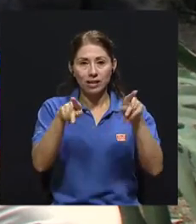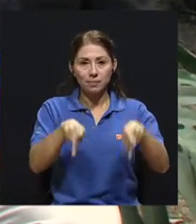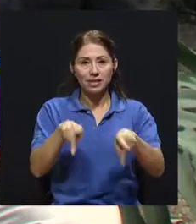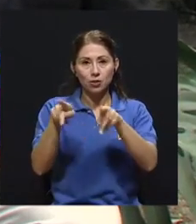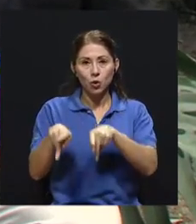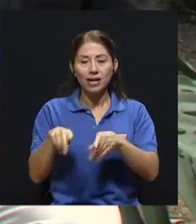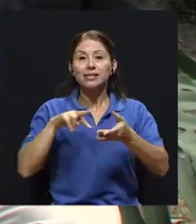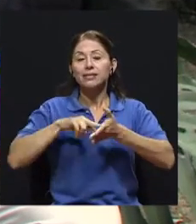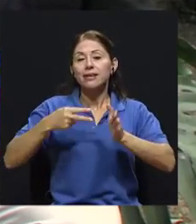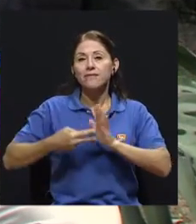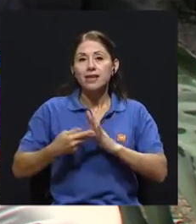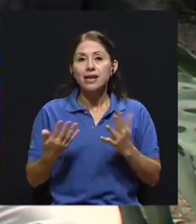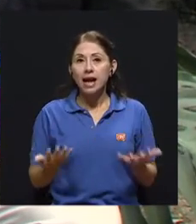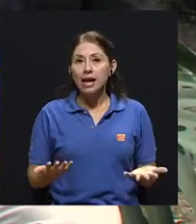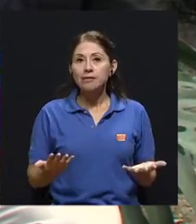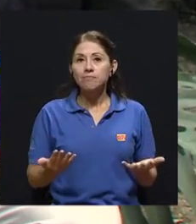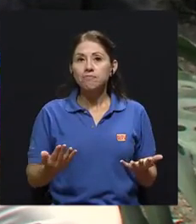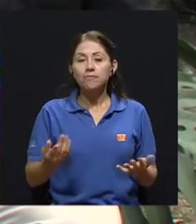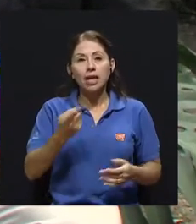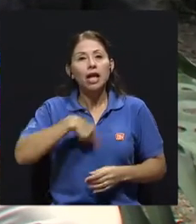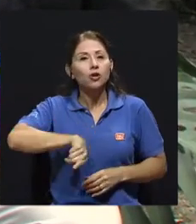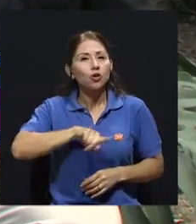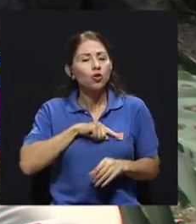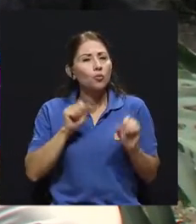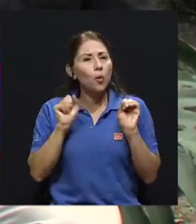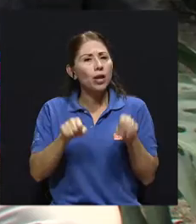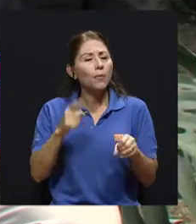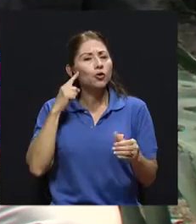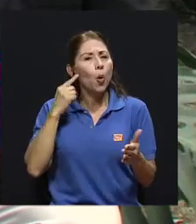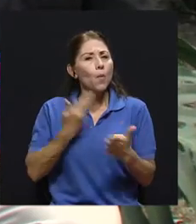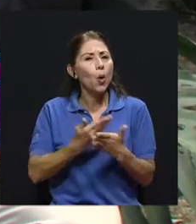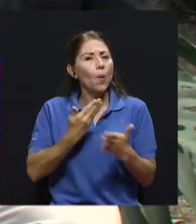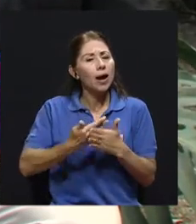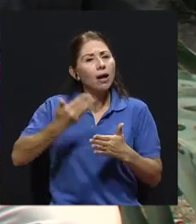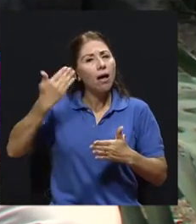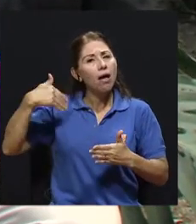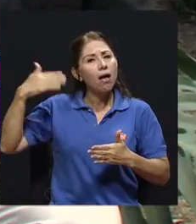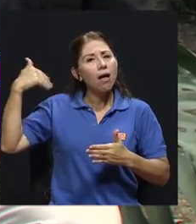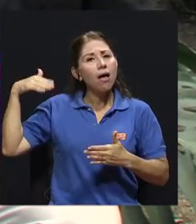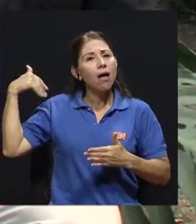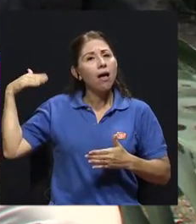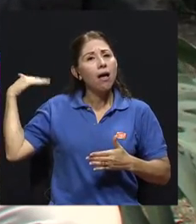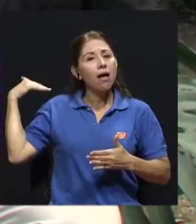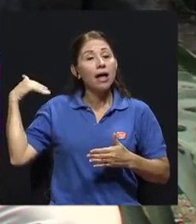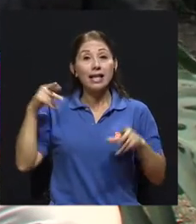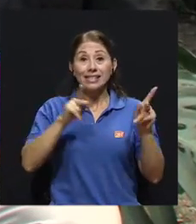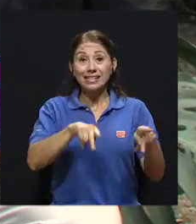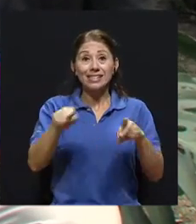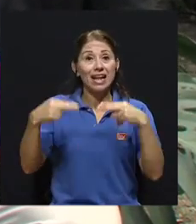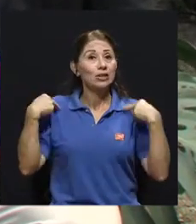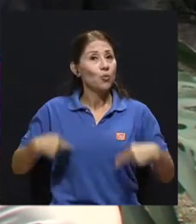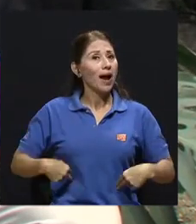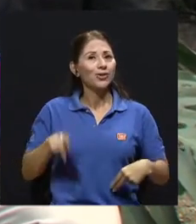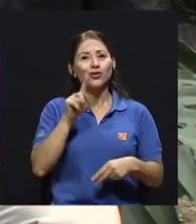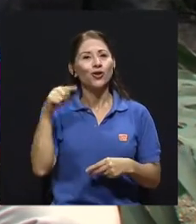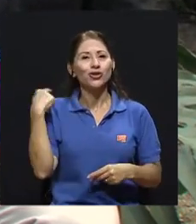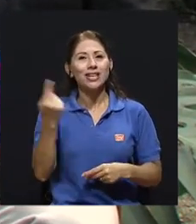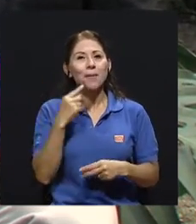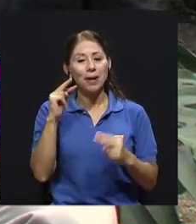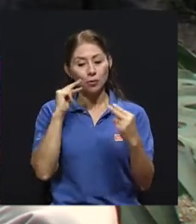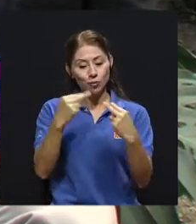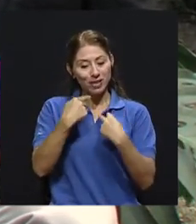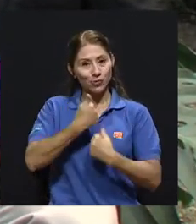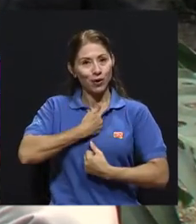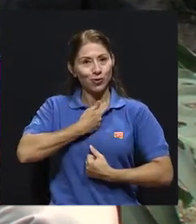comprobar que a lo largo de la historia los seres humanos no nos hemos visto siempre de la misma manera. Esto quiere decir que igualmente